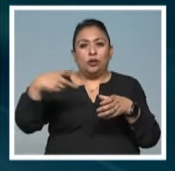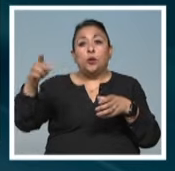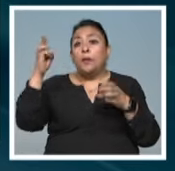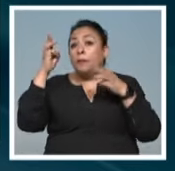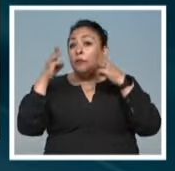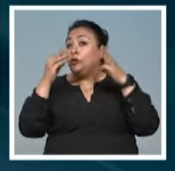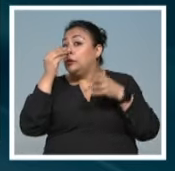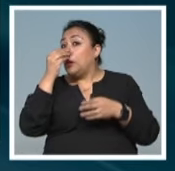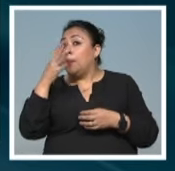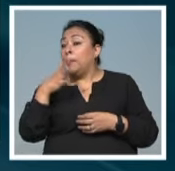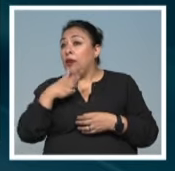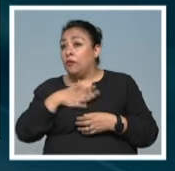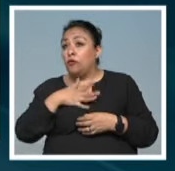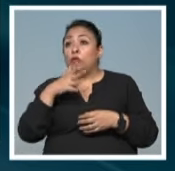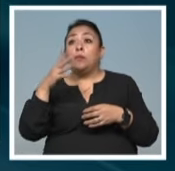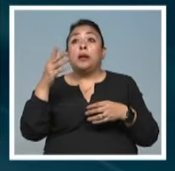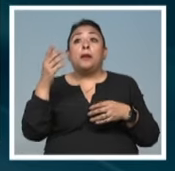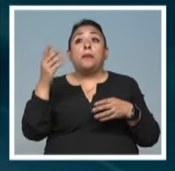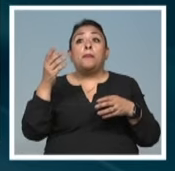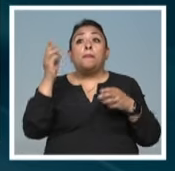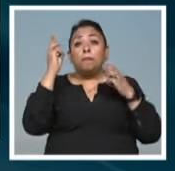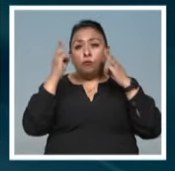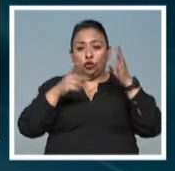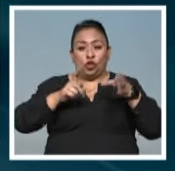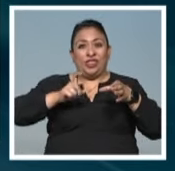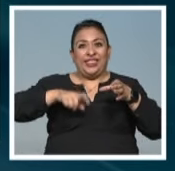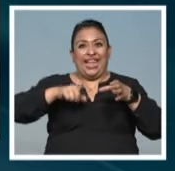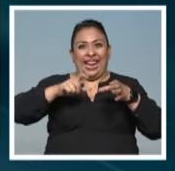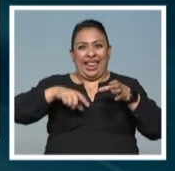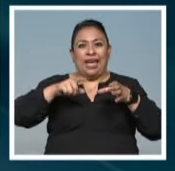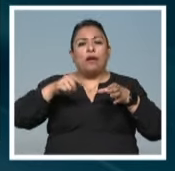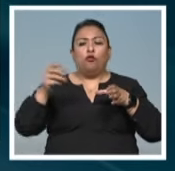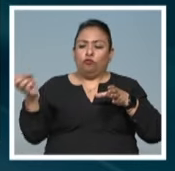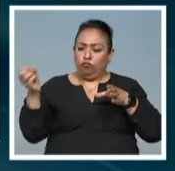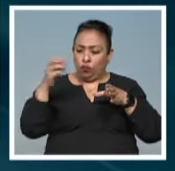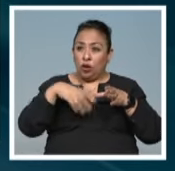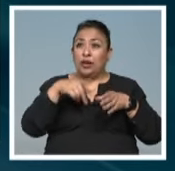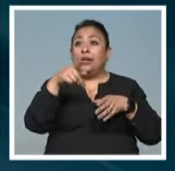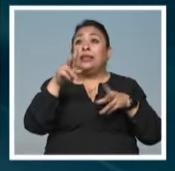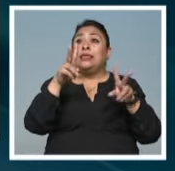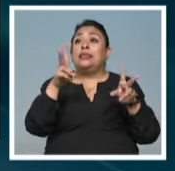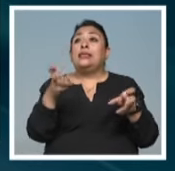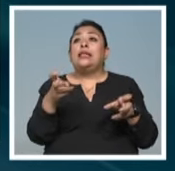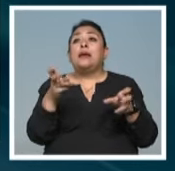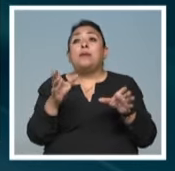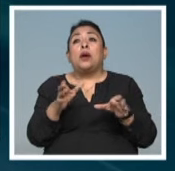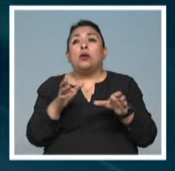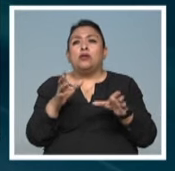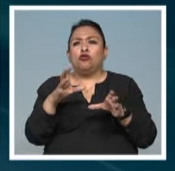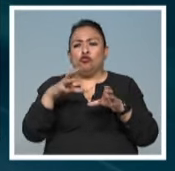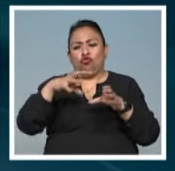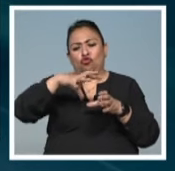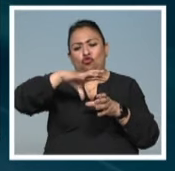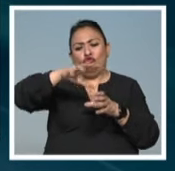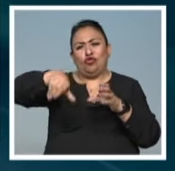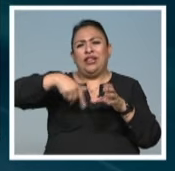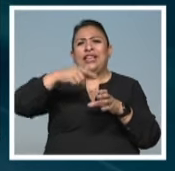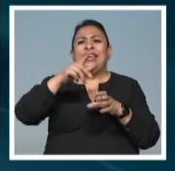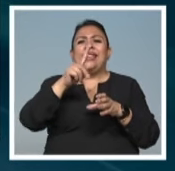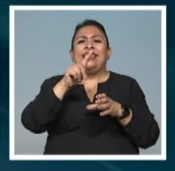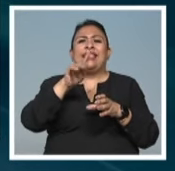del perfume, del museo del telégrafo se está ingresando un telégrafo. Y bueno, en tema de conservación se embaló todo en Tyvek, que es un